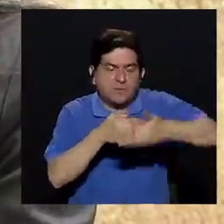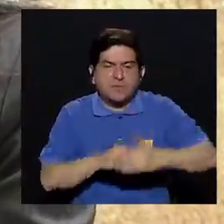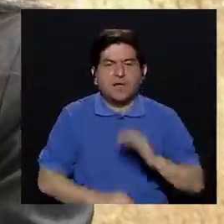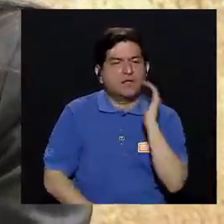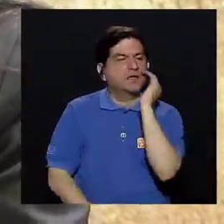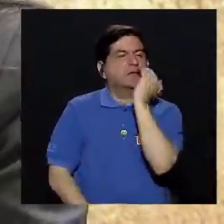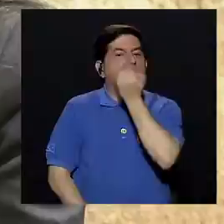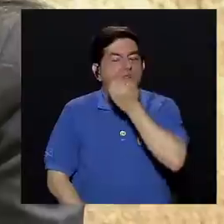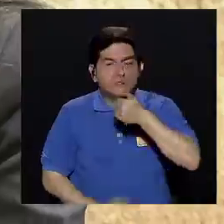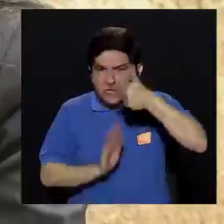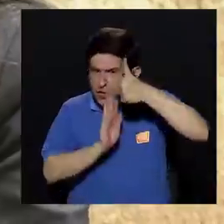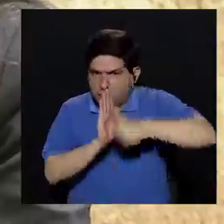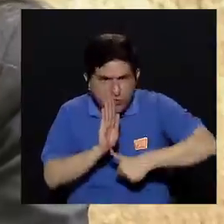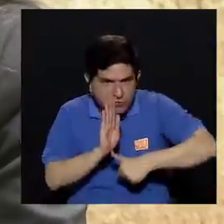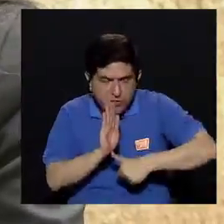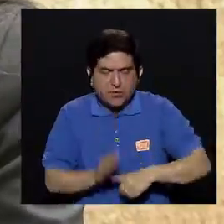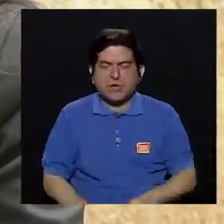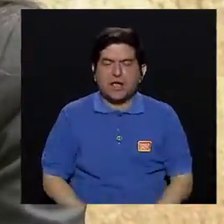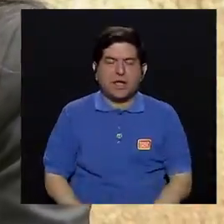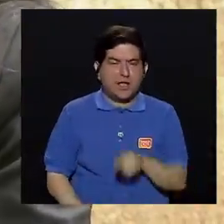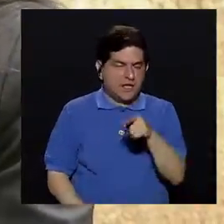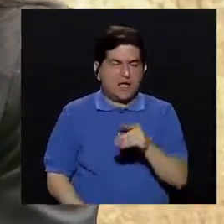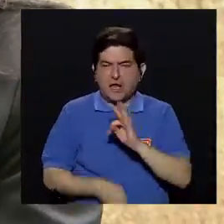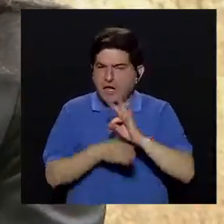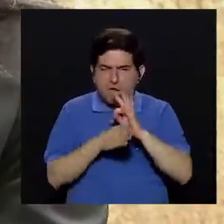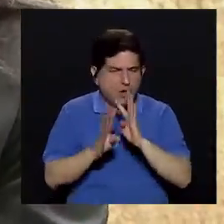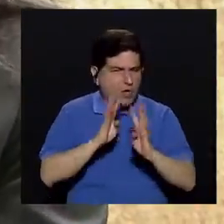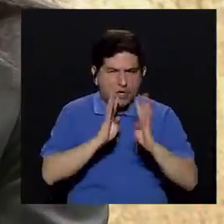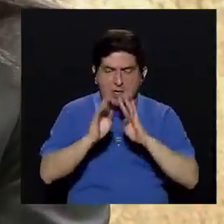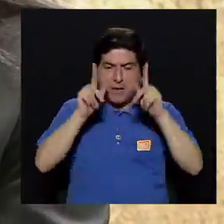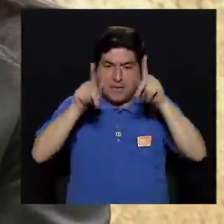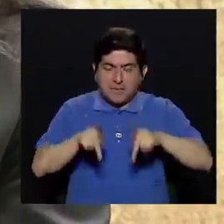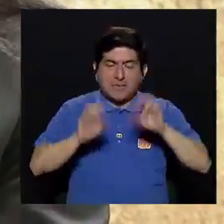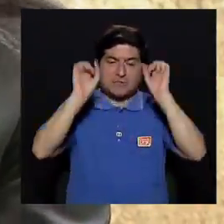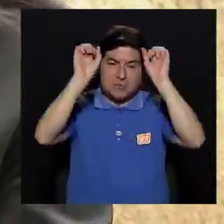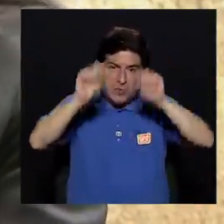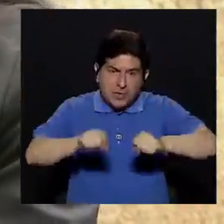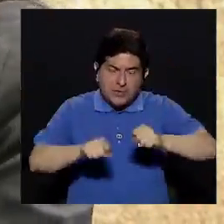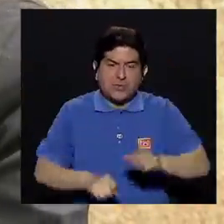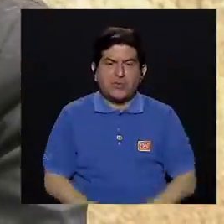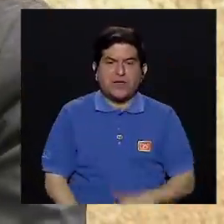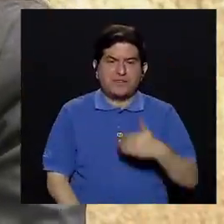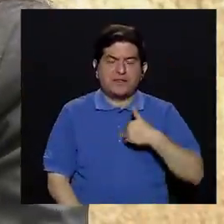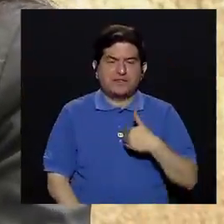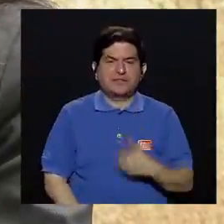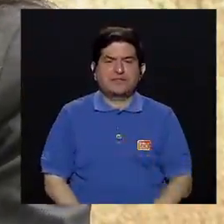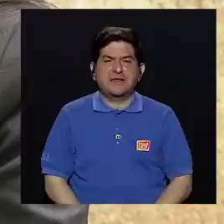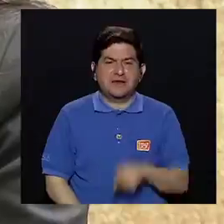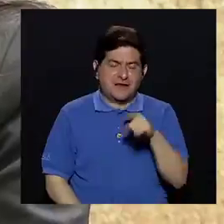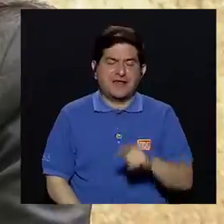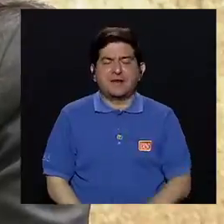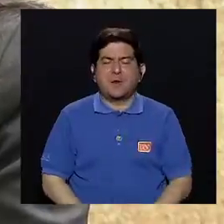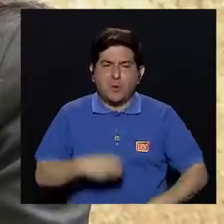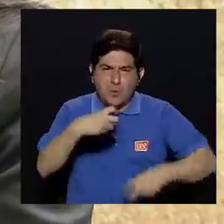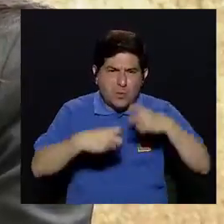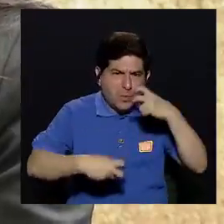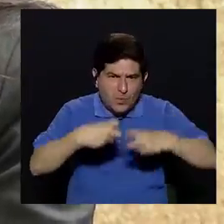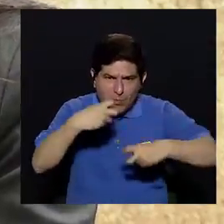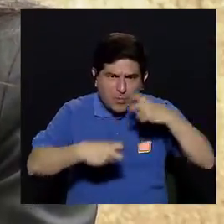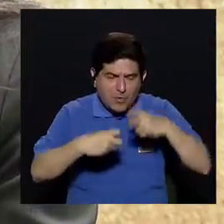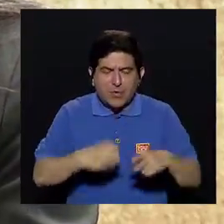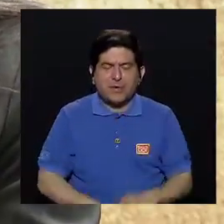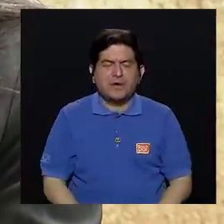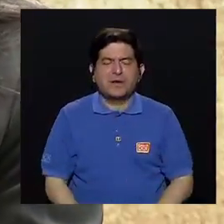cielo de la boca, si no se opera y no recibe la terapia de lenguaje, el paciente puede quedar con lo que se llama insuficiencia velofaringia, es decir,